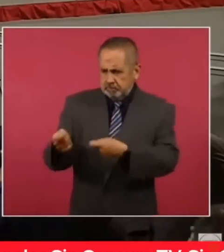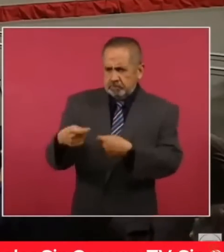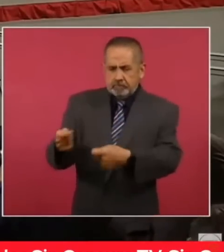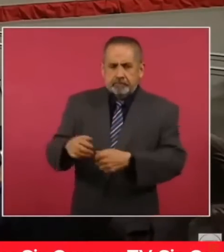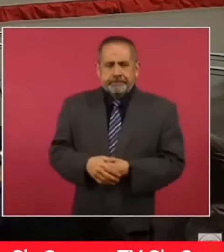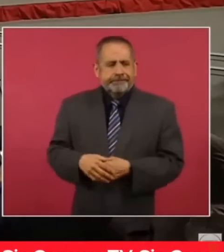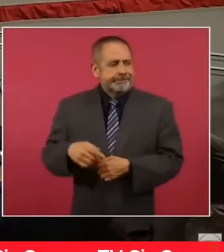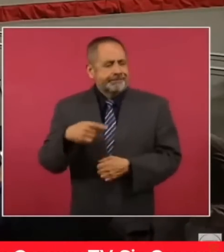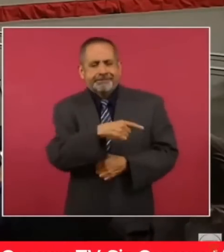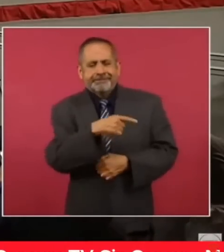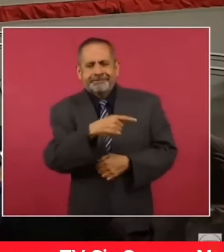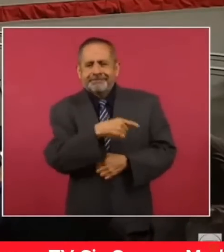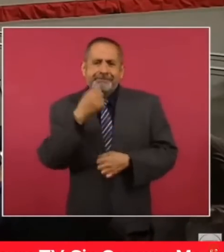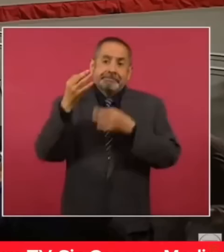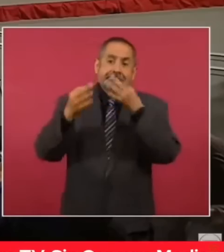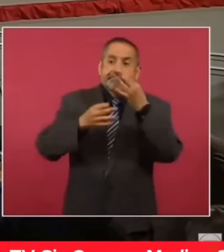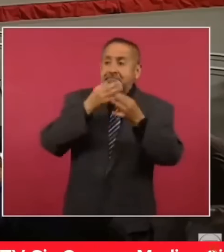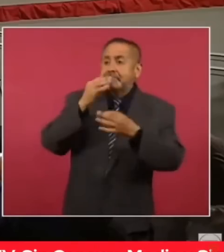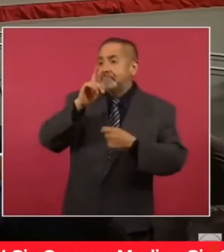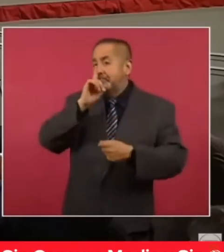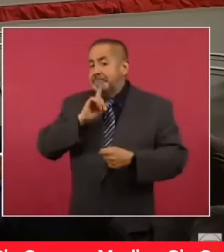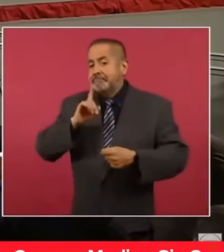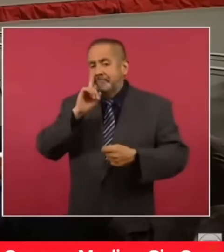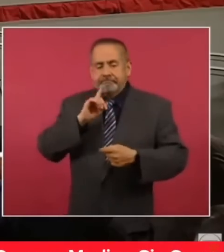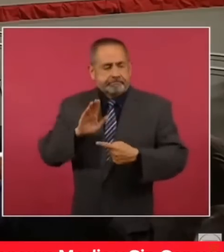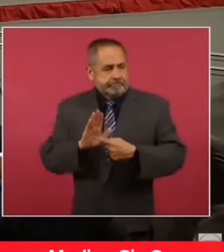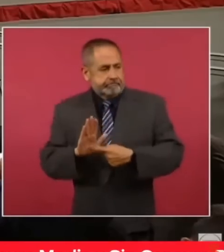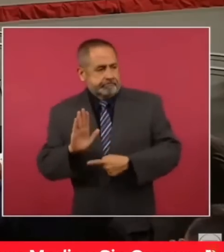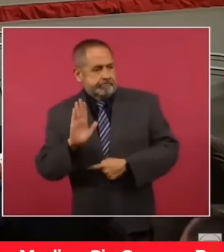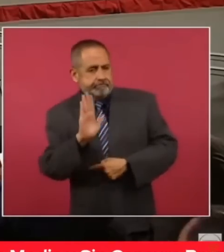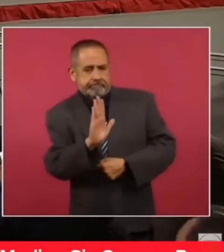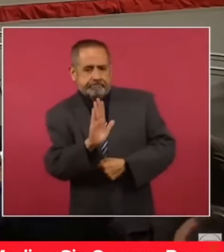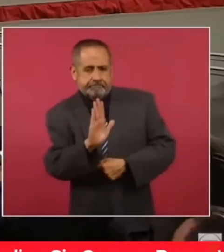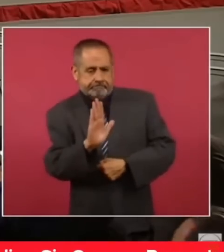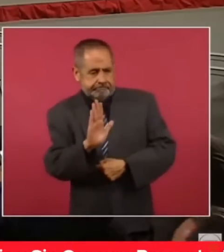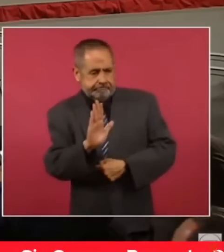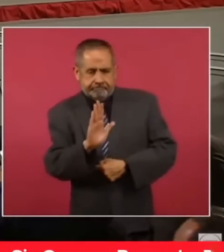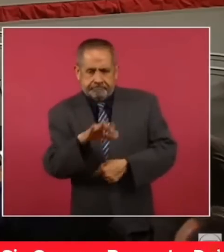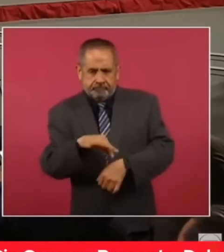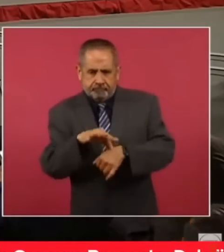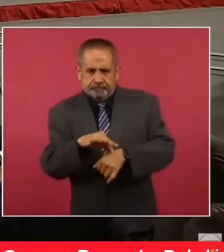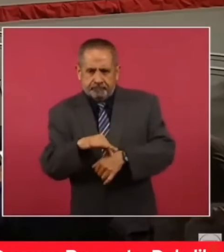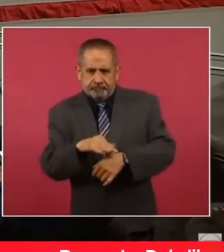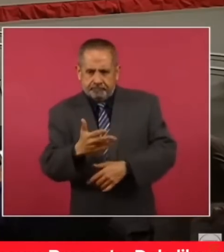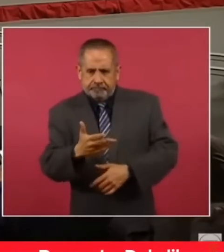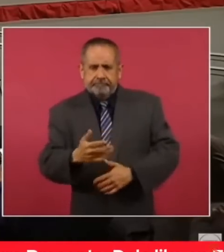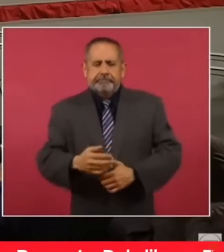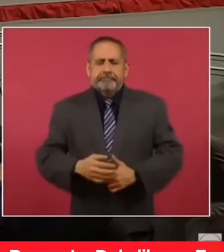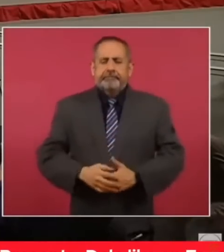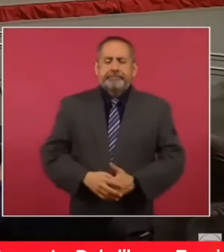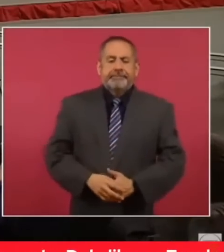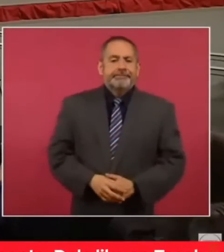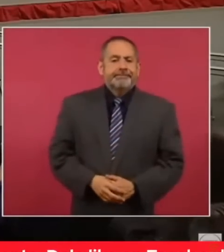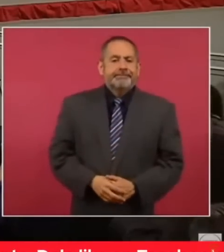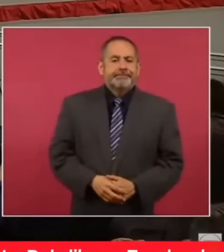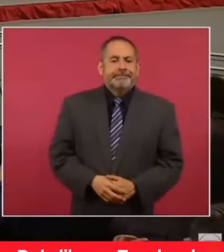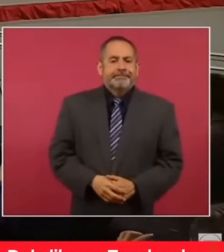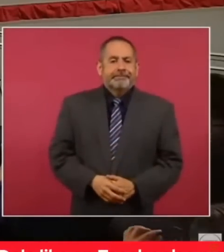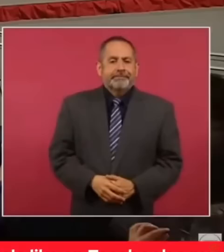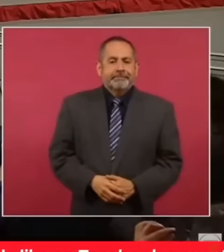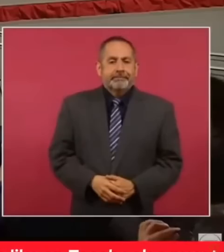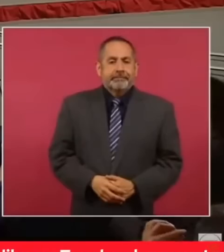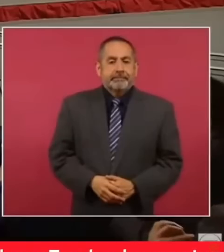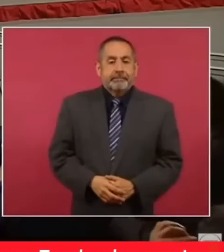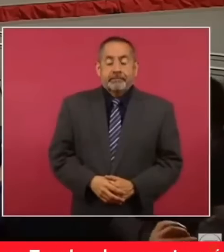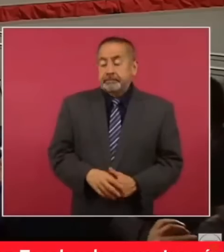mentiras se contrastan con datos y hechos. Vamos con la siguiente. Ay,